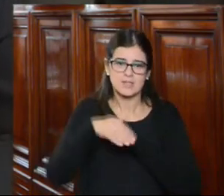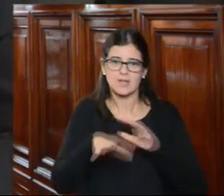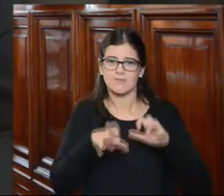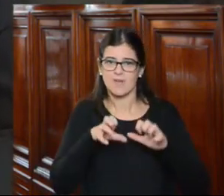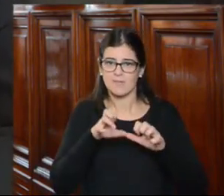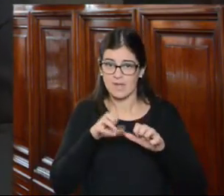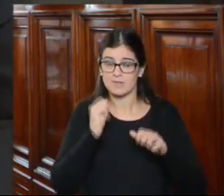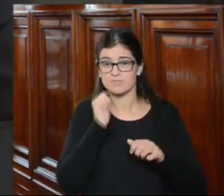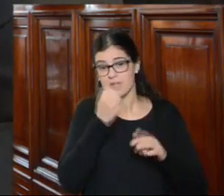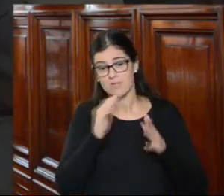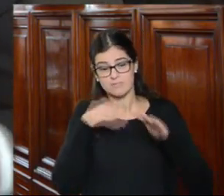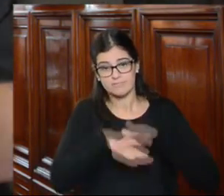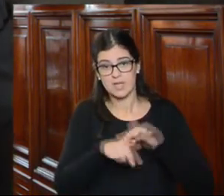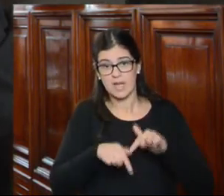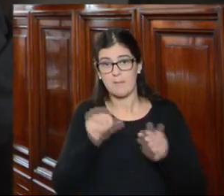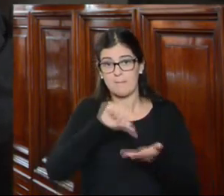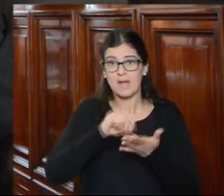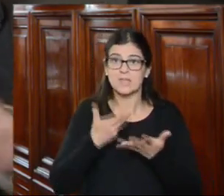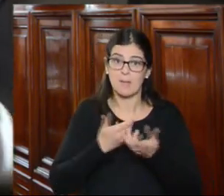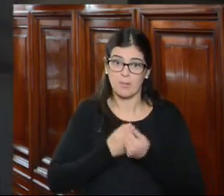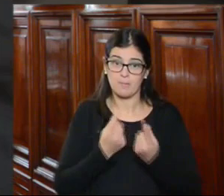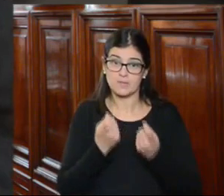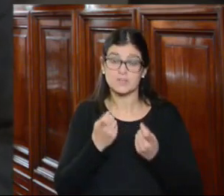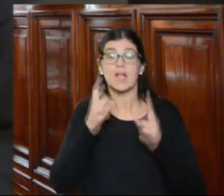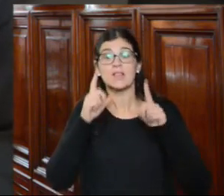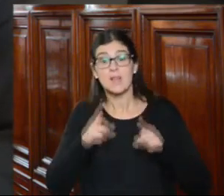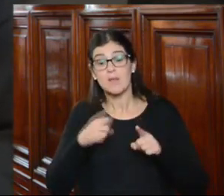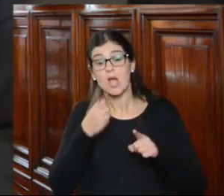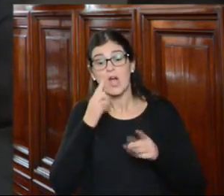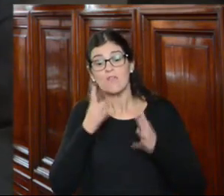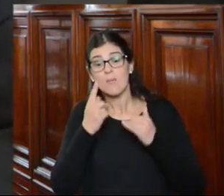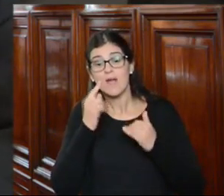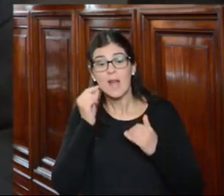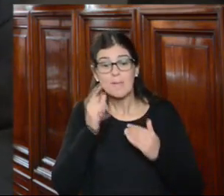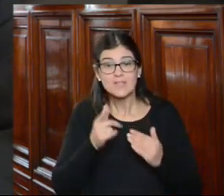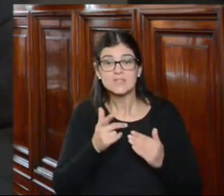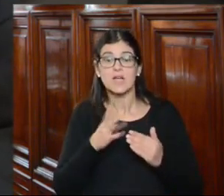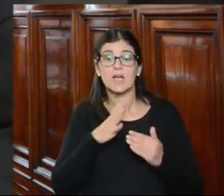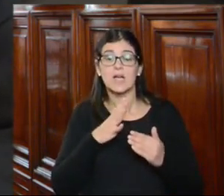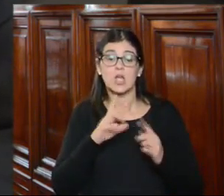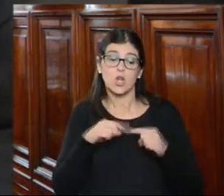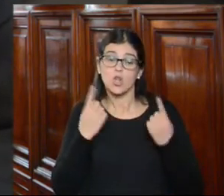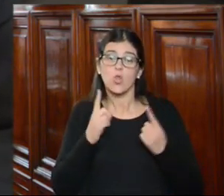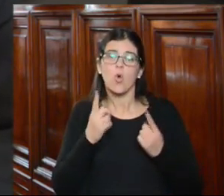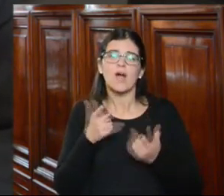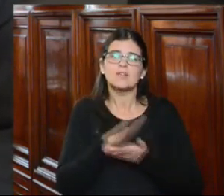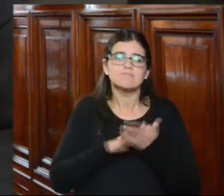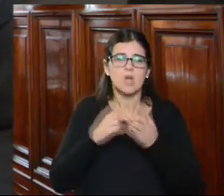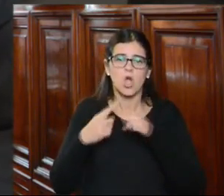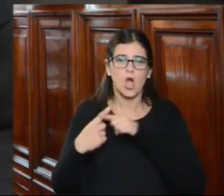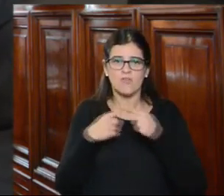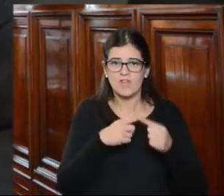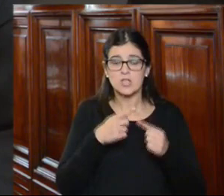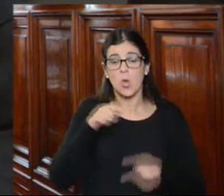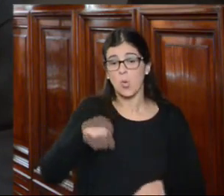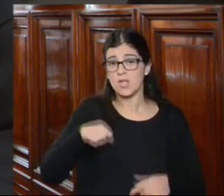relativamente nuevo en nuestro país entonces en cuanto a la competencia no hay desde nuestro punto de vista ningún conflicto en materia